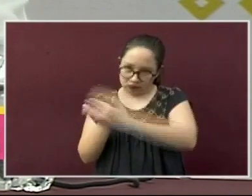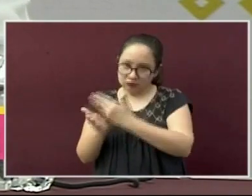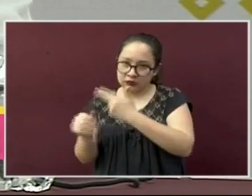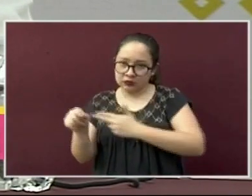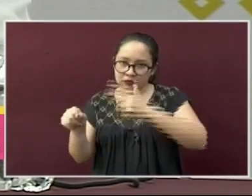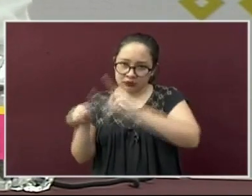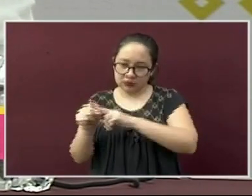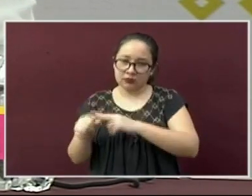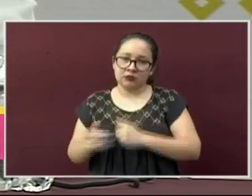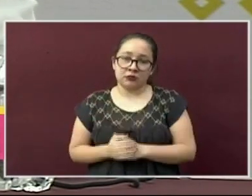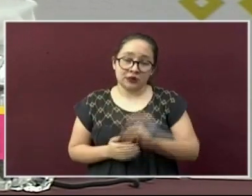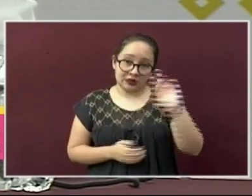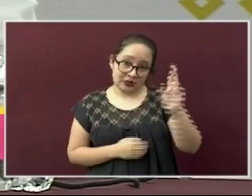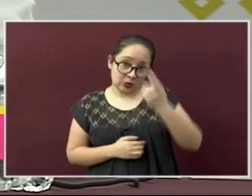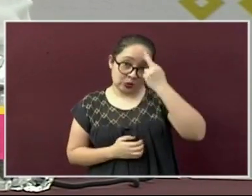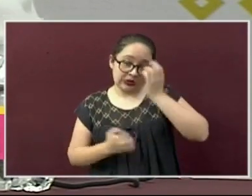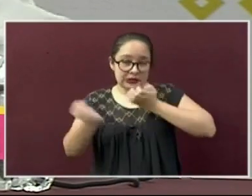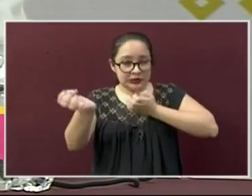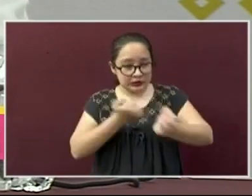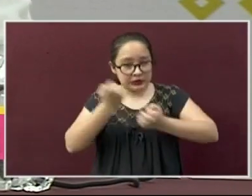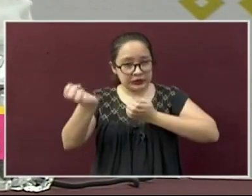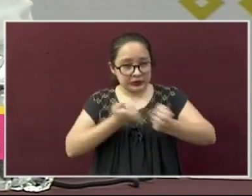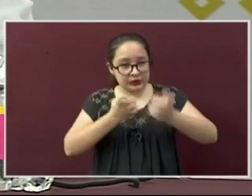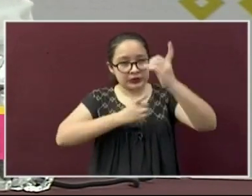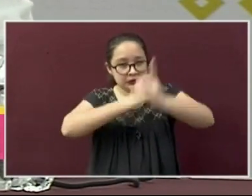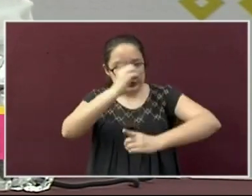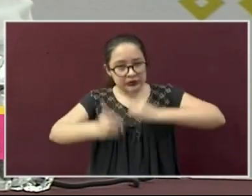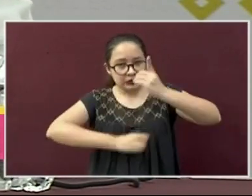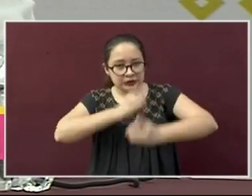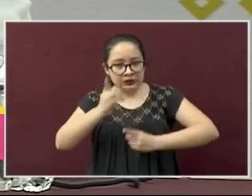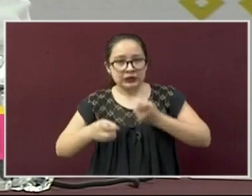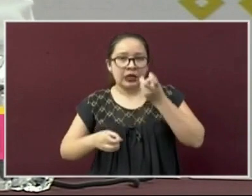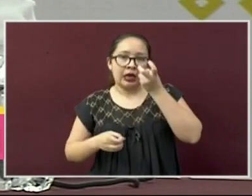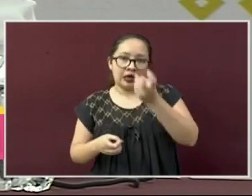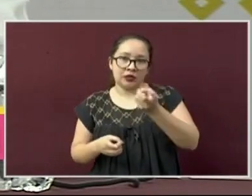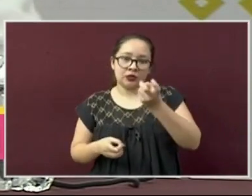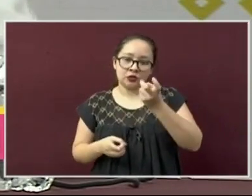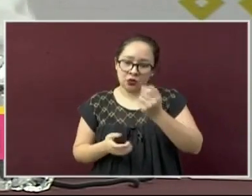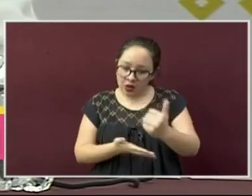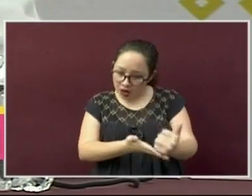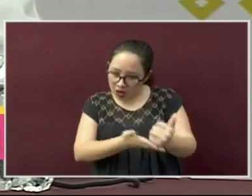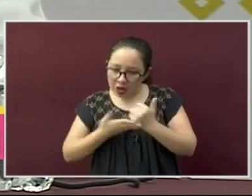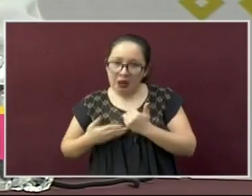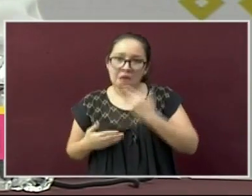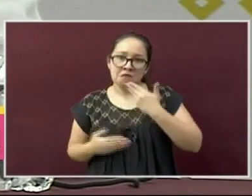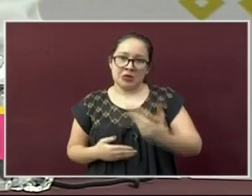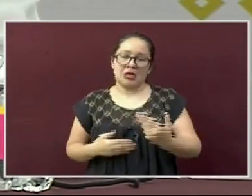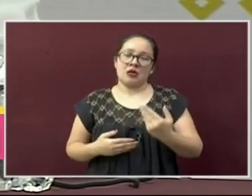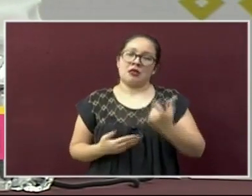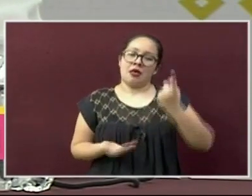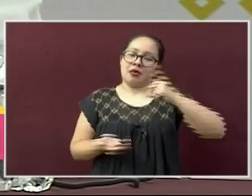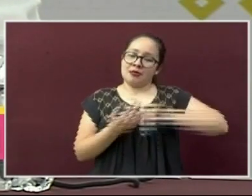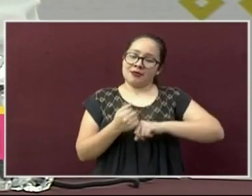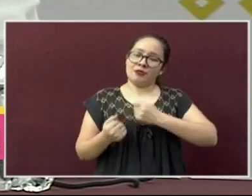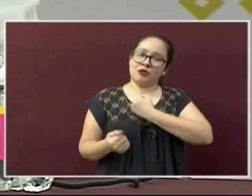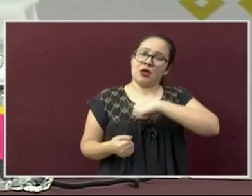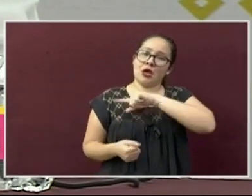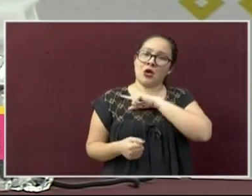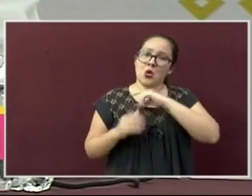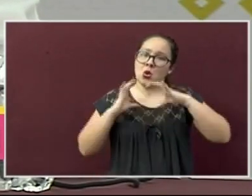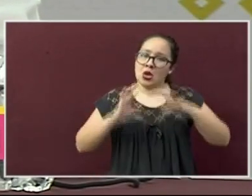que la actividad física contribuye en mucho, pero en mucho, a mejorar la calidad